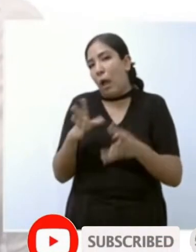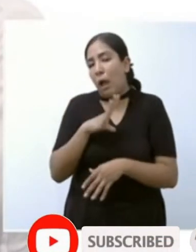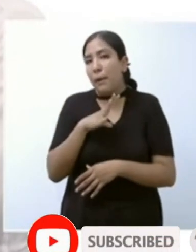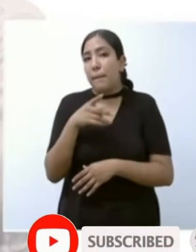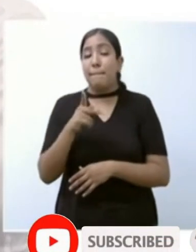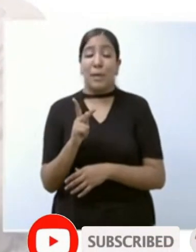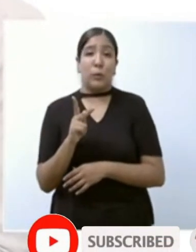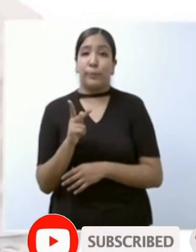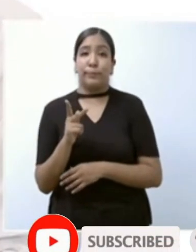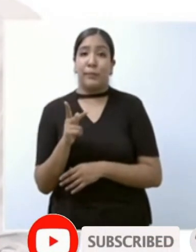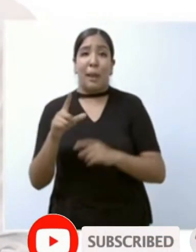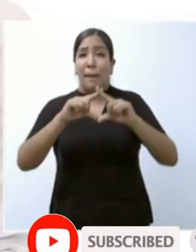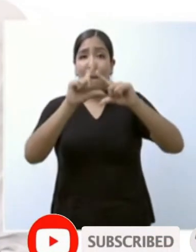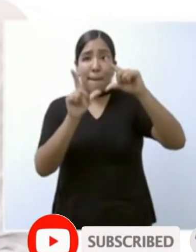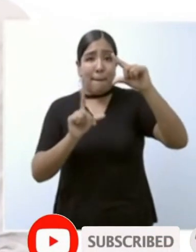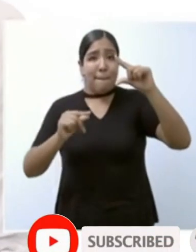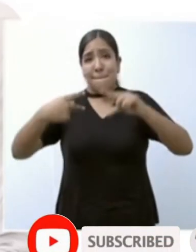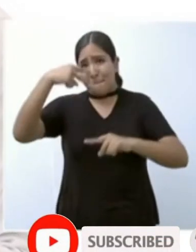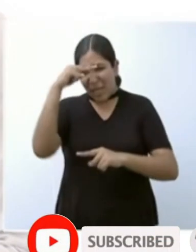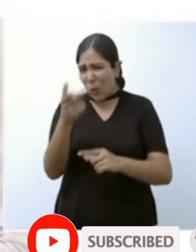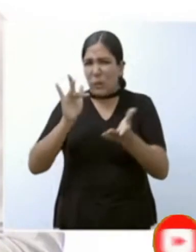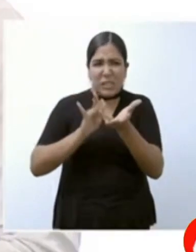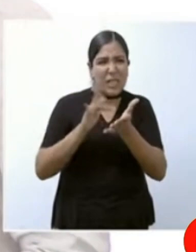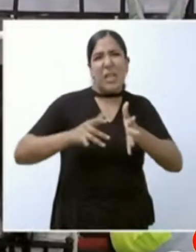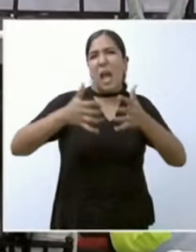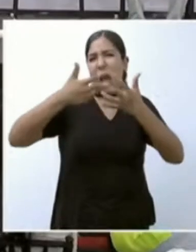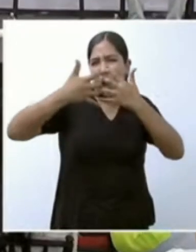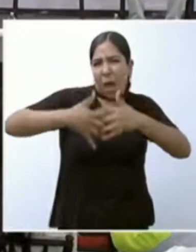no va a dejar de apoyar a Nestlé muchas gracias